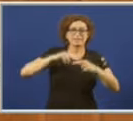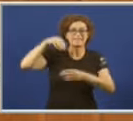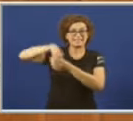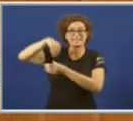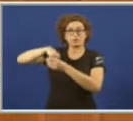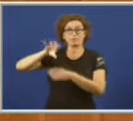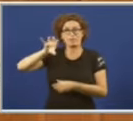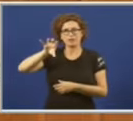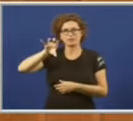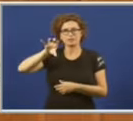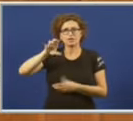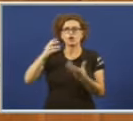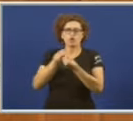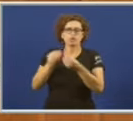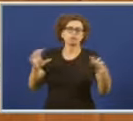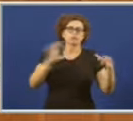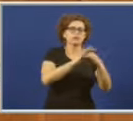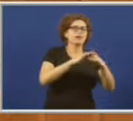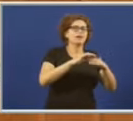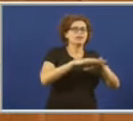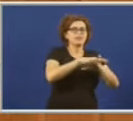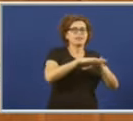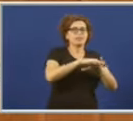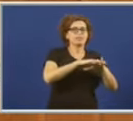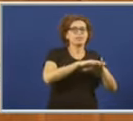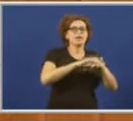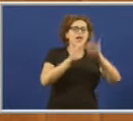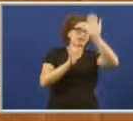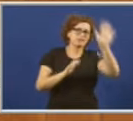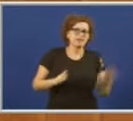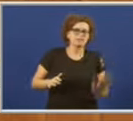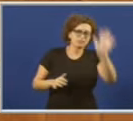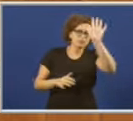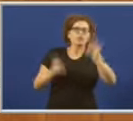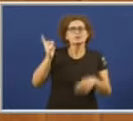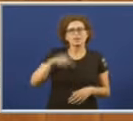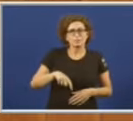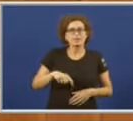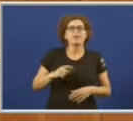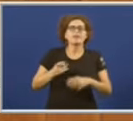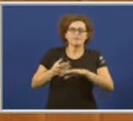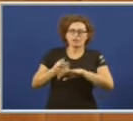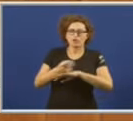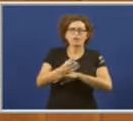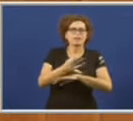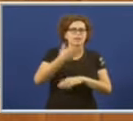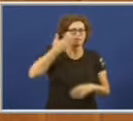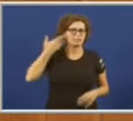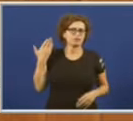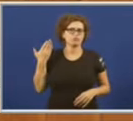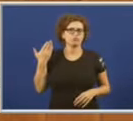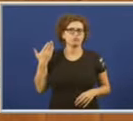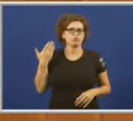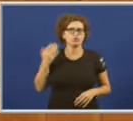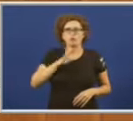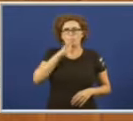país entre sí e co eixo atlántico vertebración do territorio e un ferrocarril digno de levar tal nome. Volver